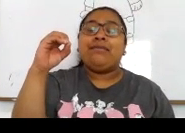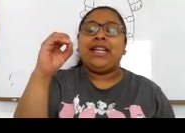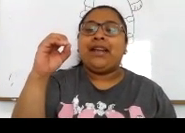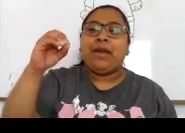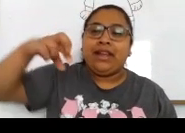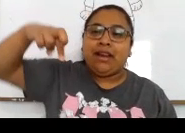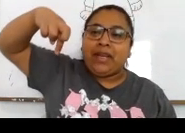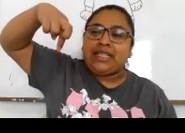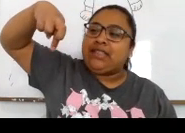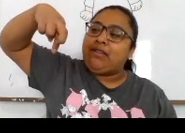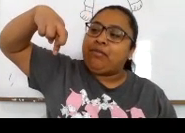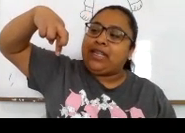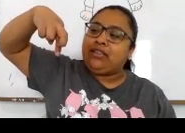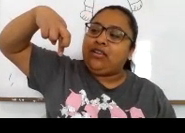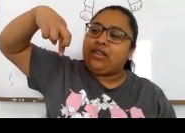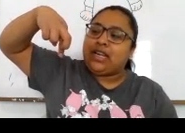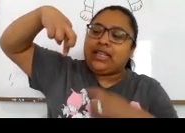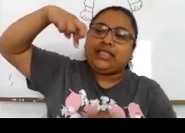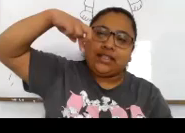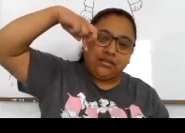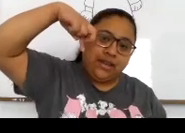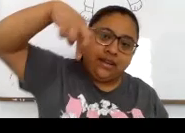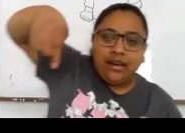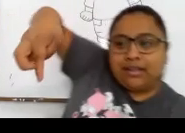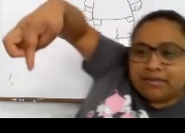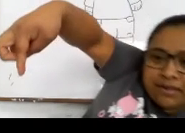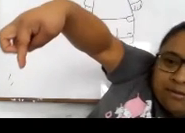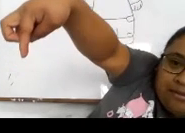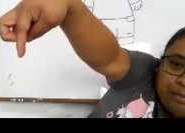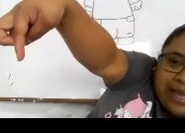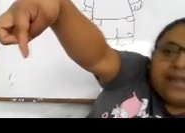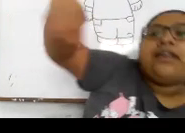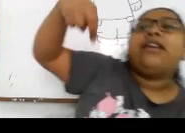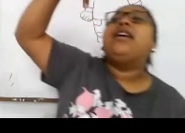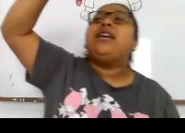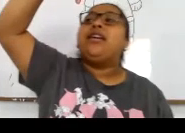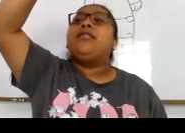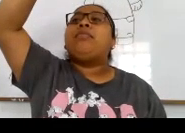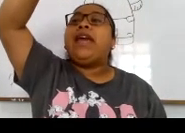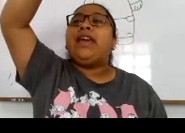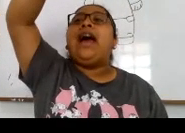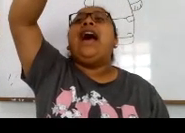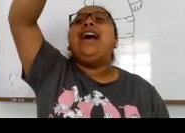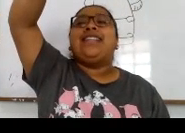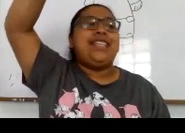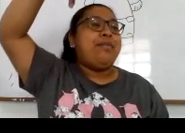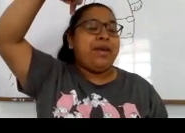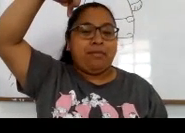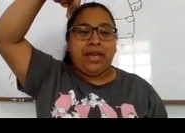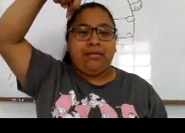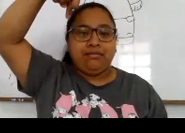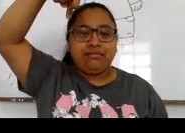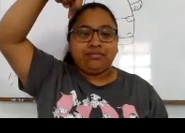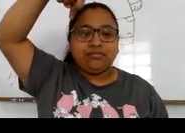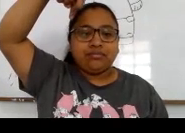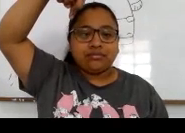Ahora miren la P La P es así, un palito Y aquí en círculo, ¿ves? Ahí uno es como P P, ajá, así es la P